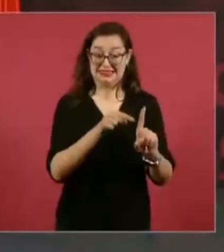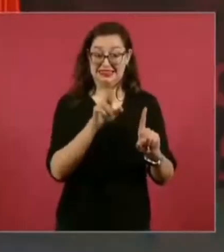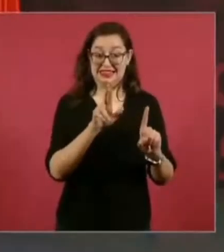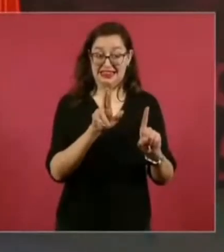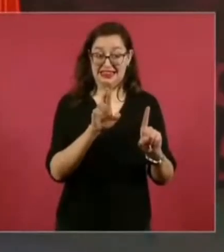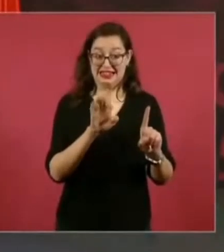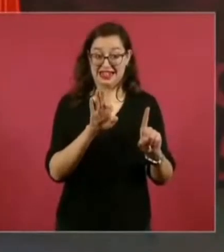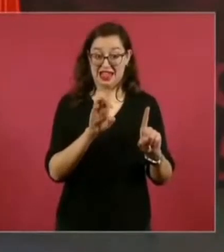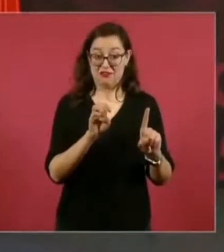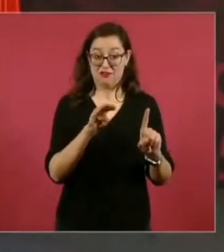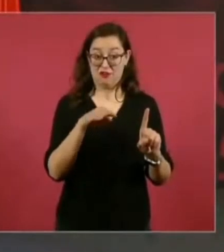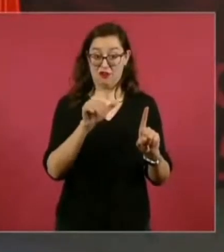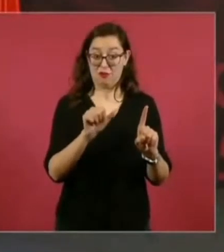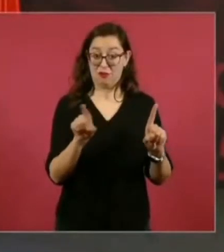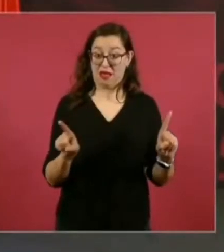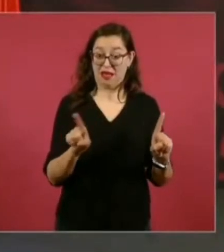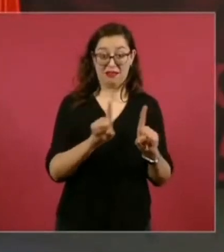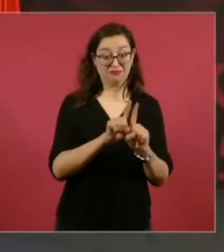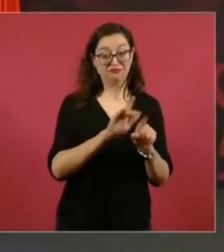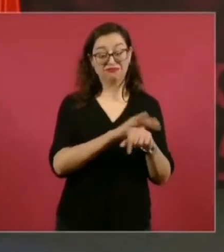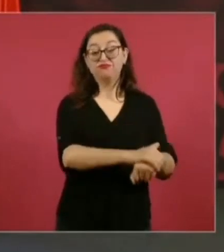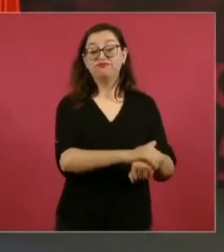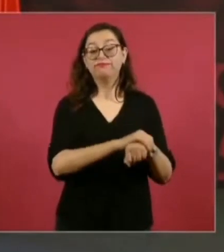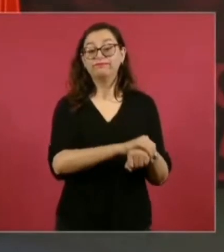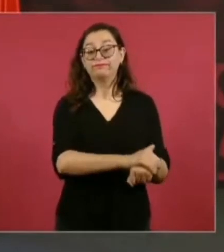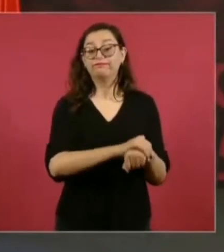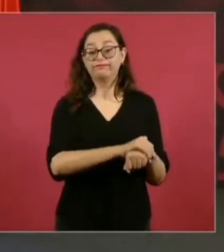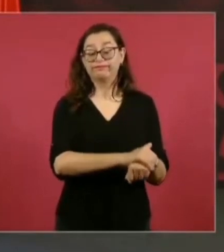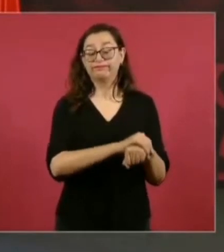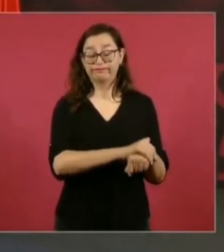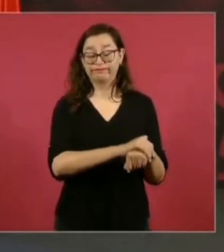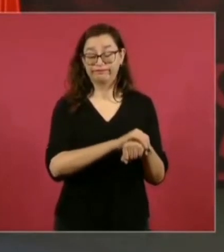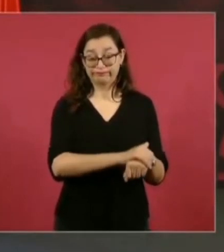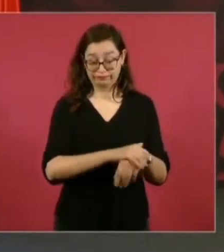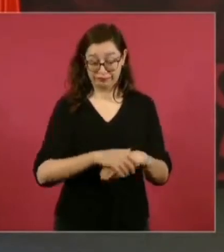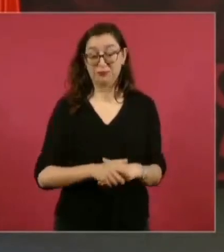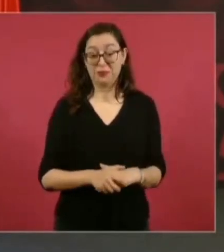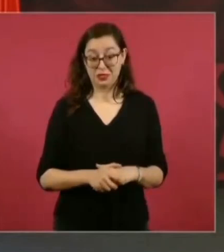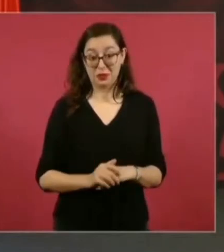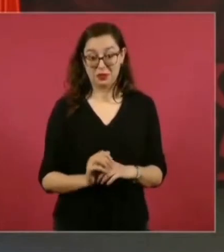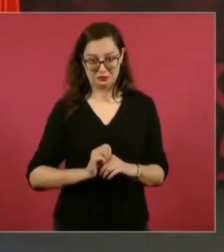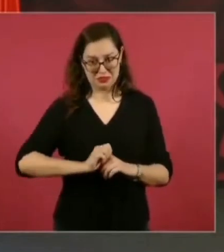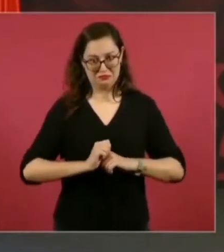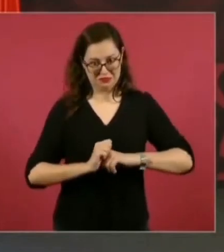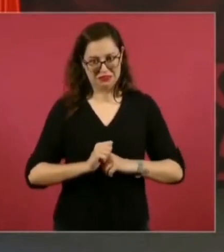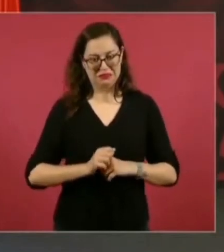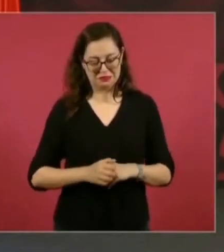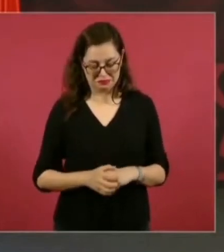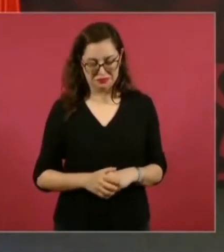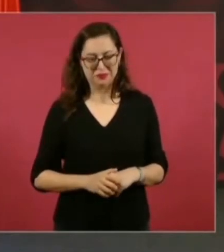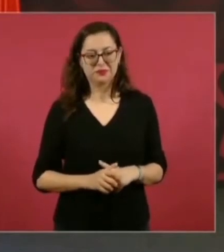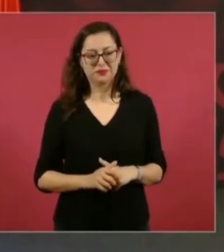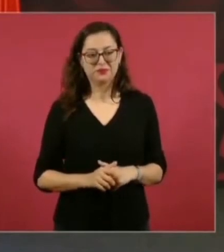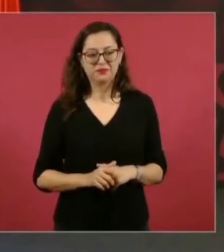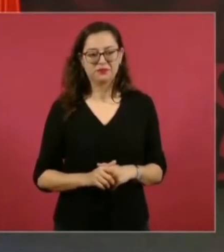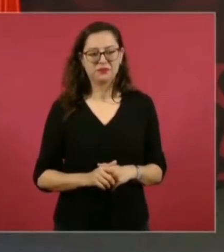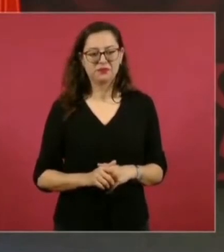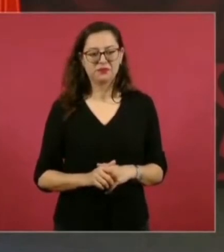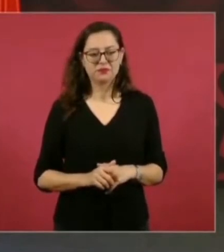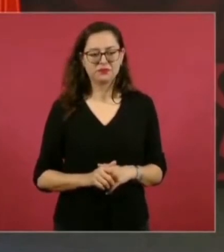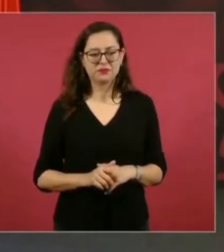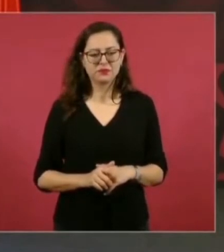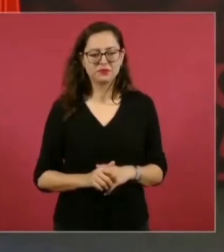Y los dueños de Defensa tienen bastante influencia, miren.